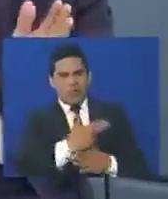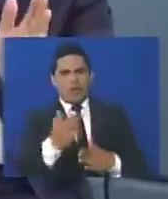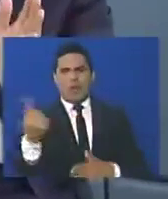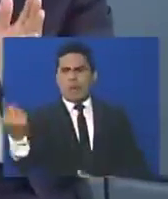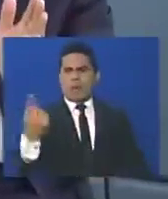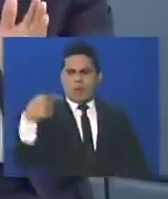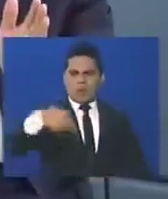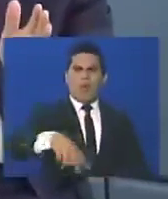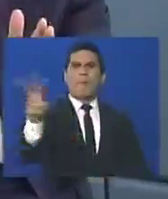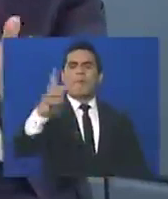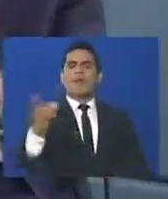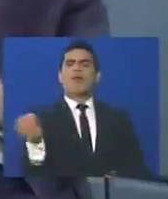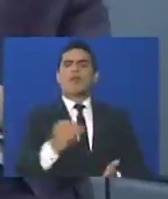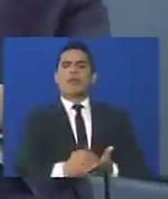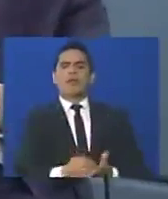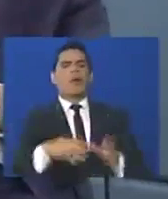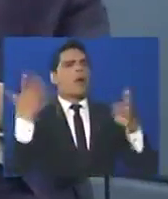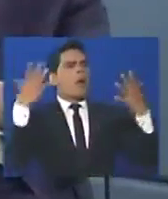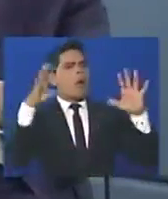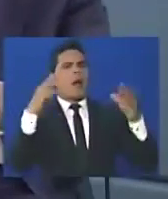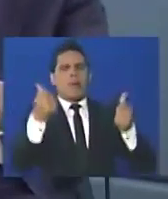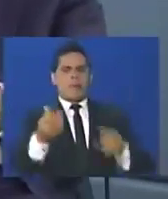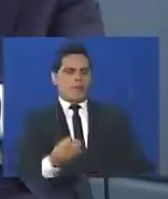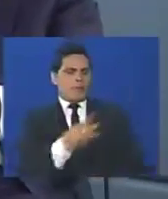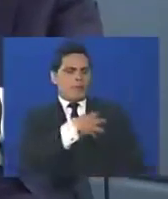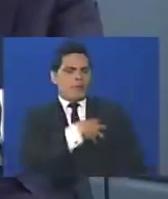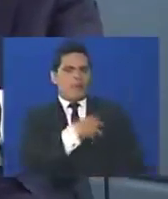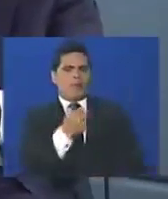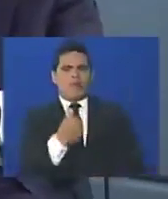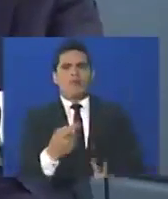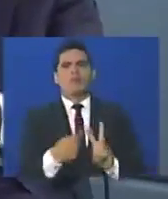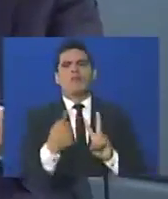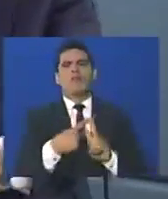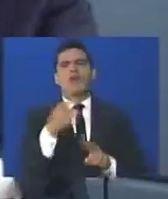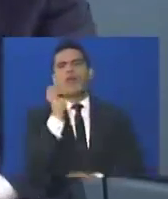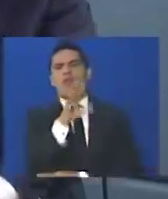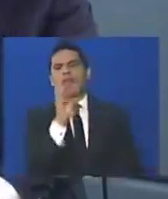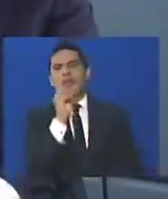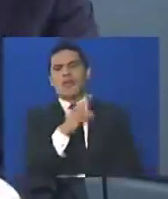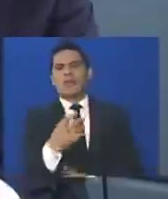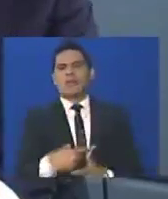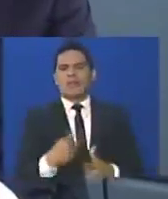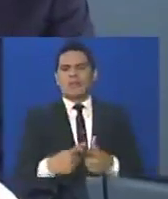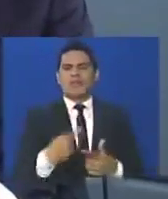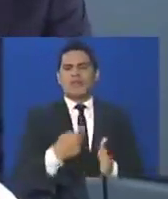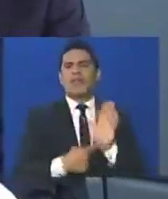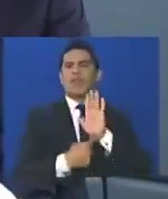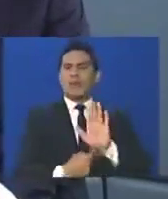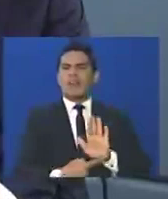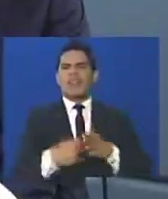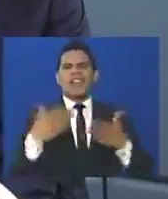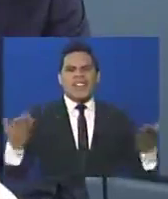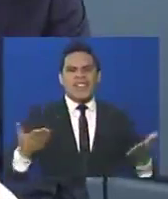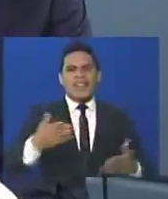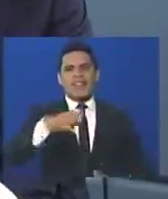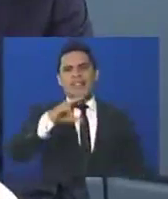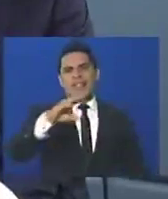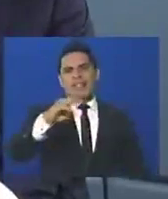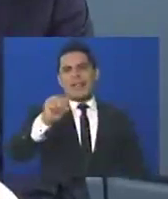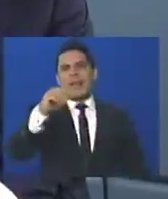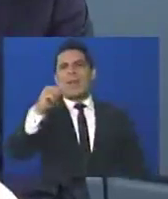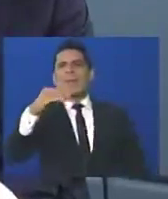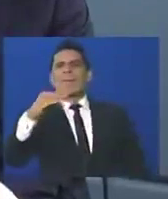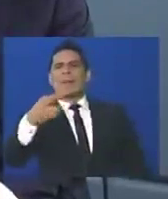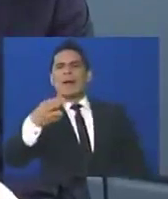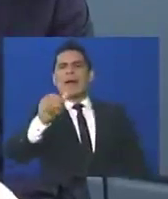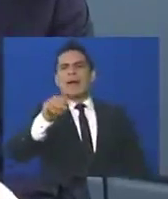condecoraron, aquí lo aplaudieron, son dos discursos, lo que demuestra, que en el caso de Machado, lo que hay, es